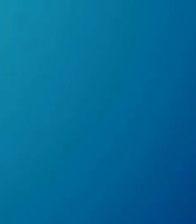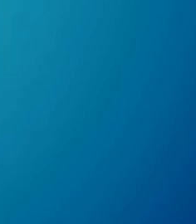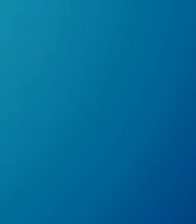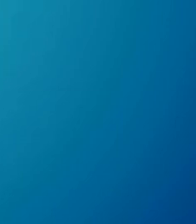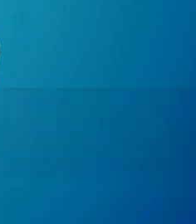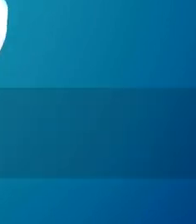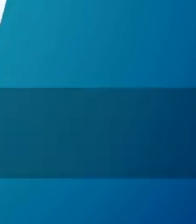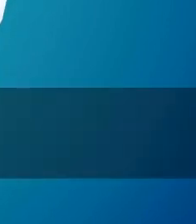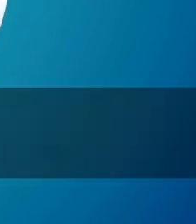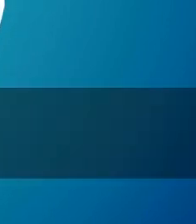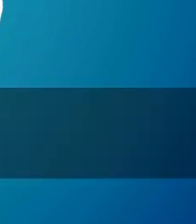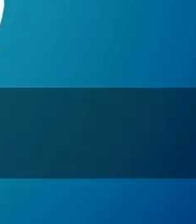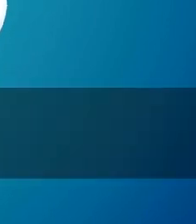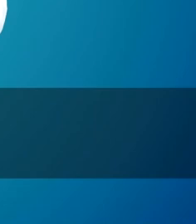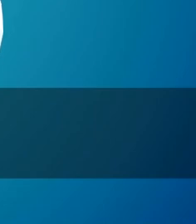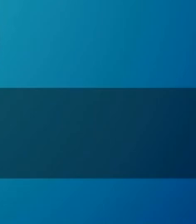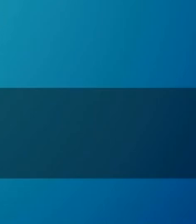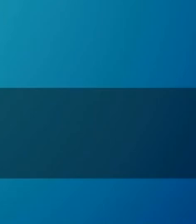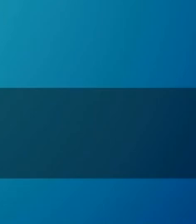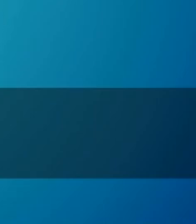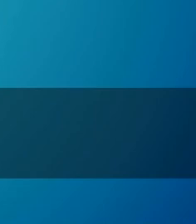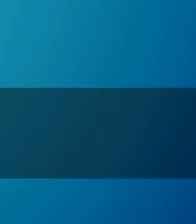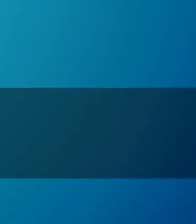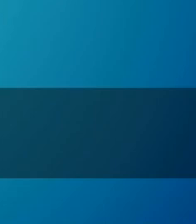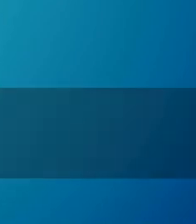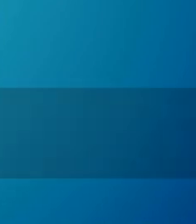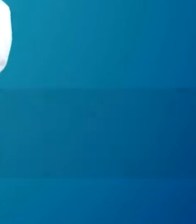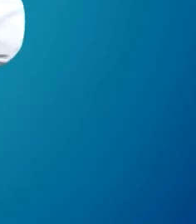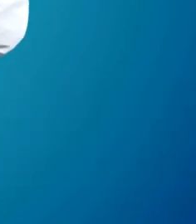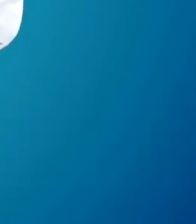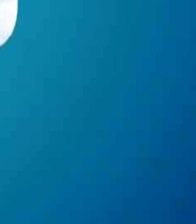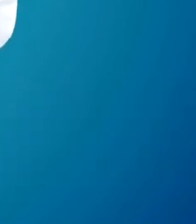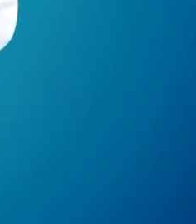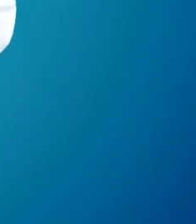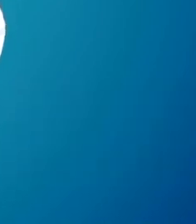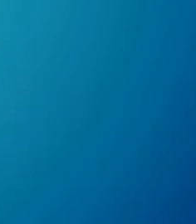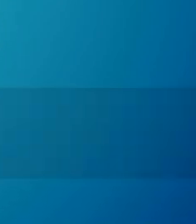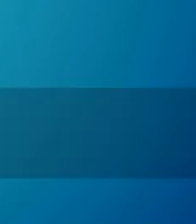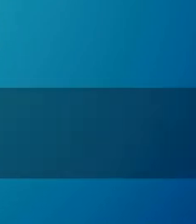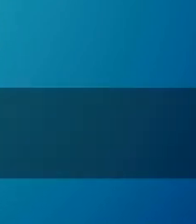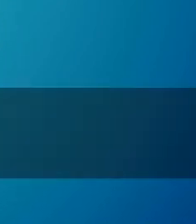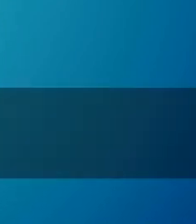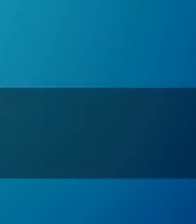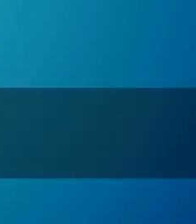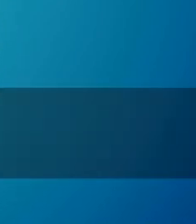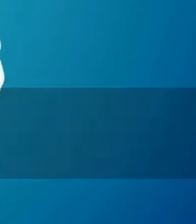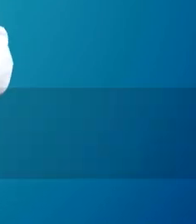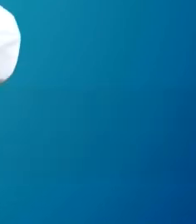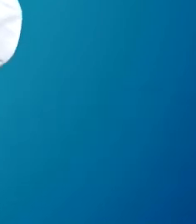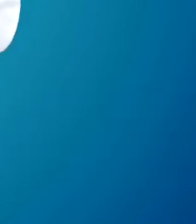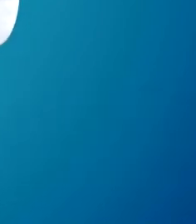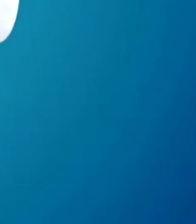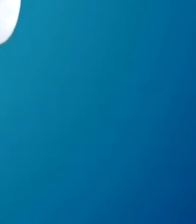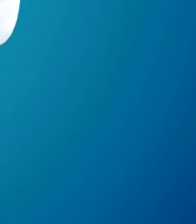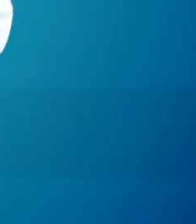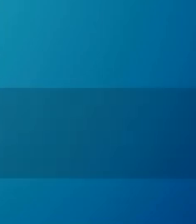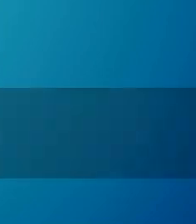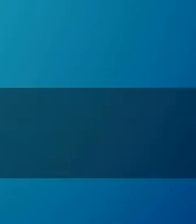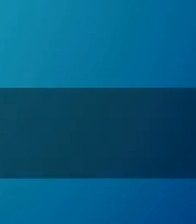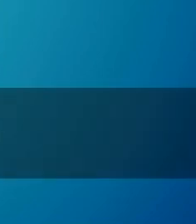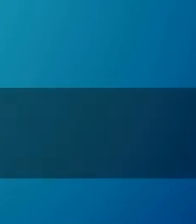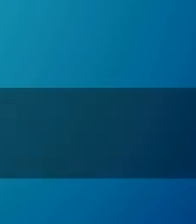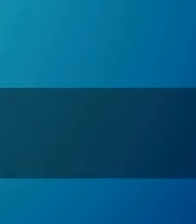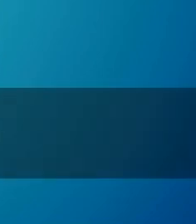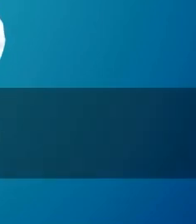señas número uno vehículo número dos importación número